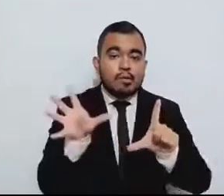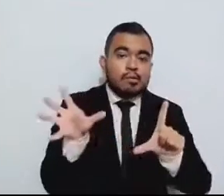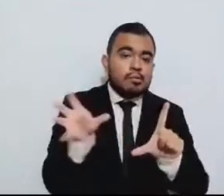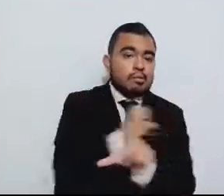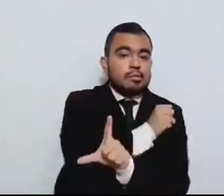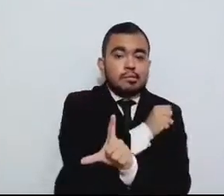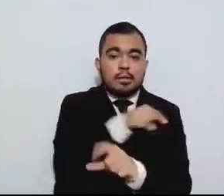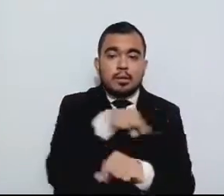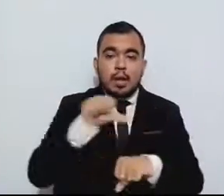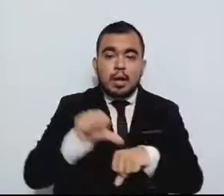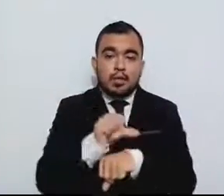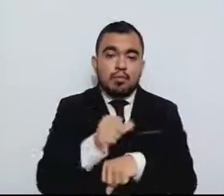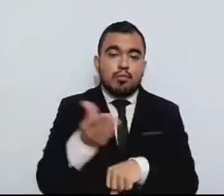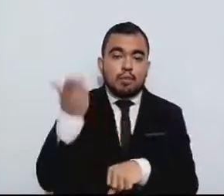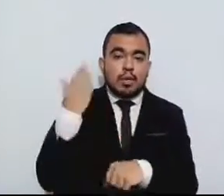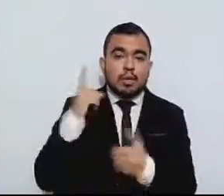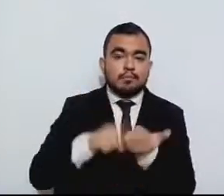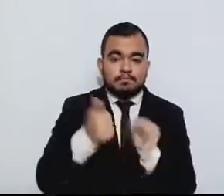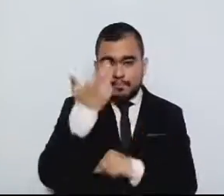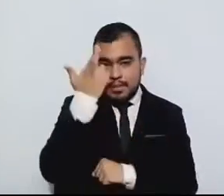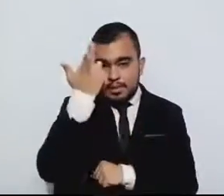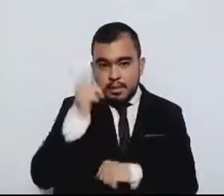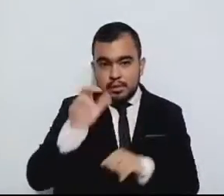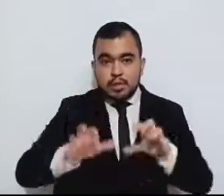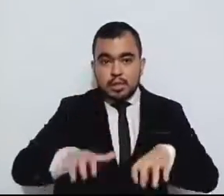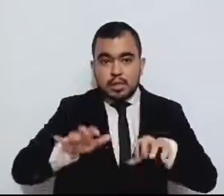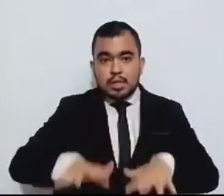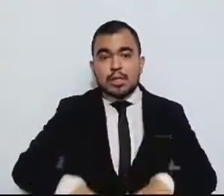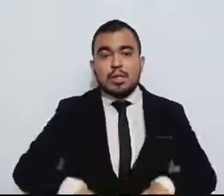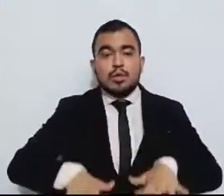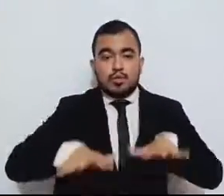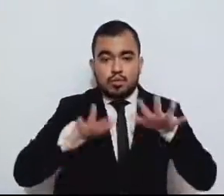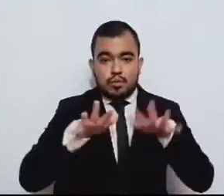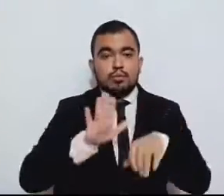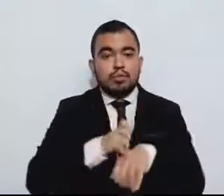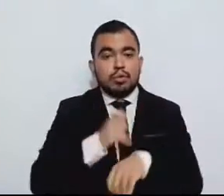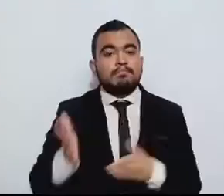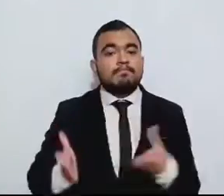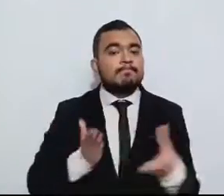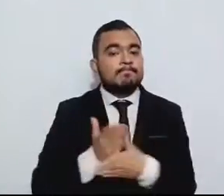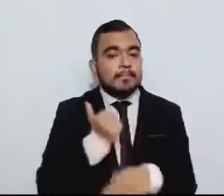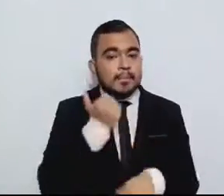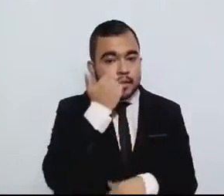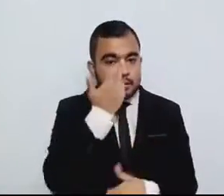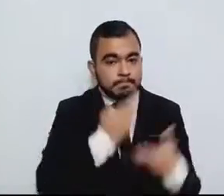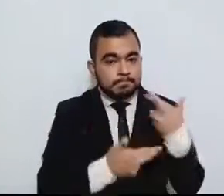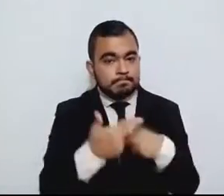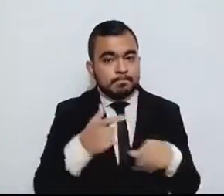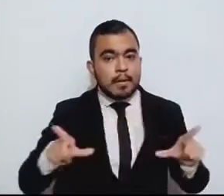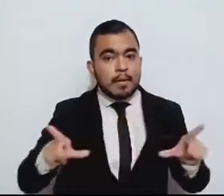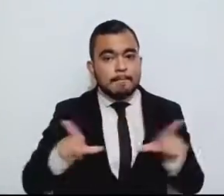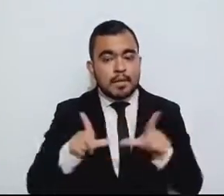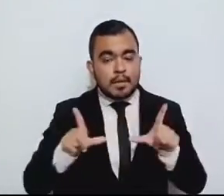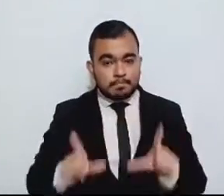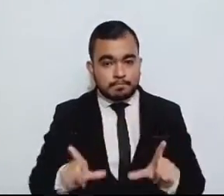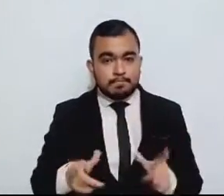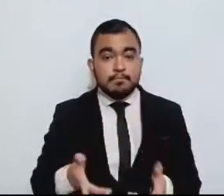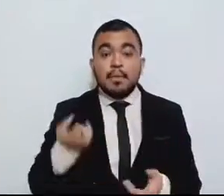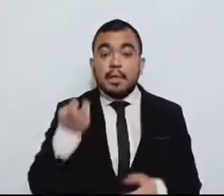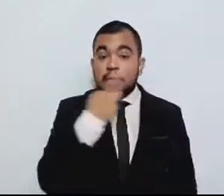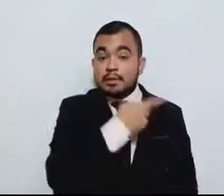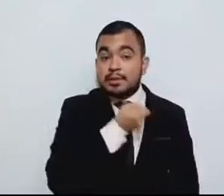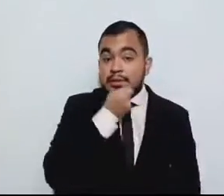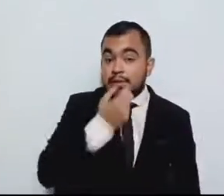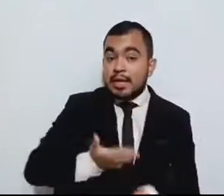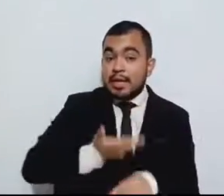automóviles como consecuencia de las inundaciones. En este sentido, la Secretaría de Finanzas del Estado